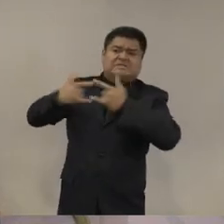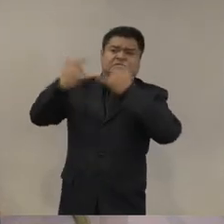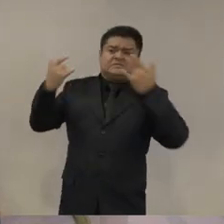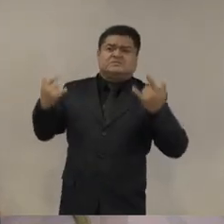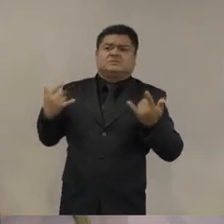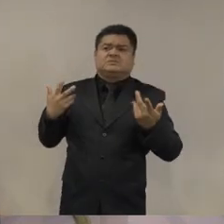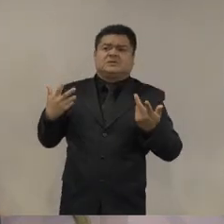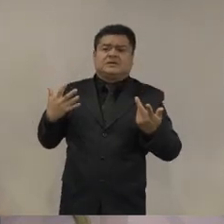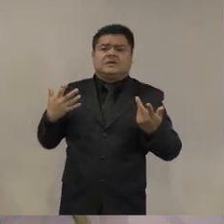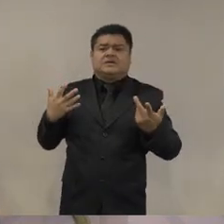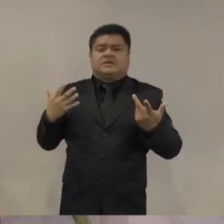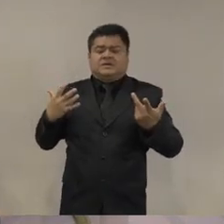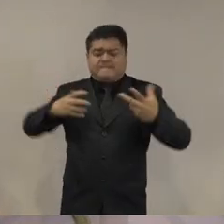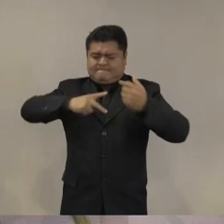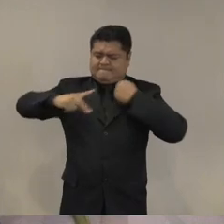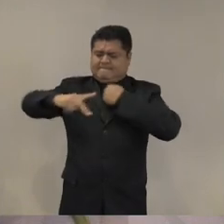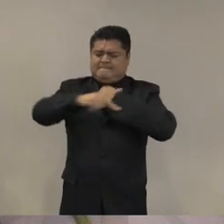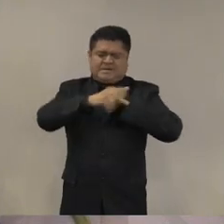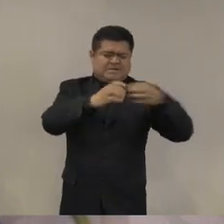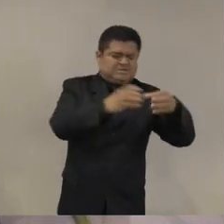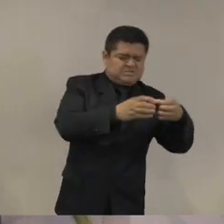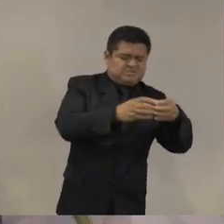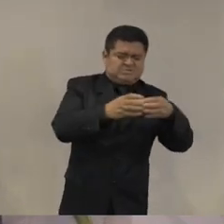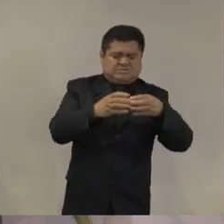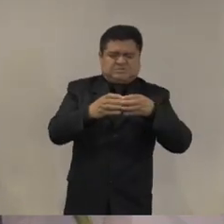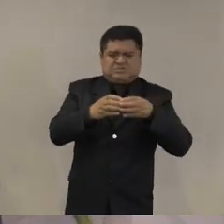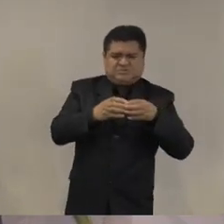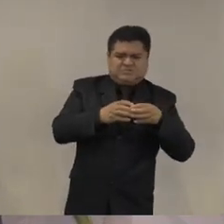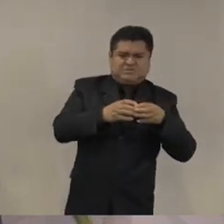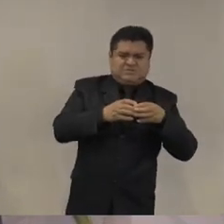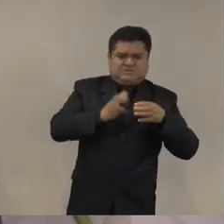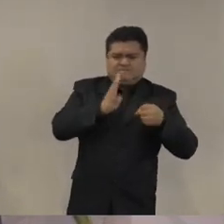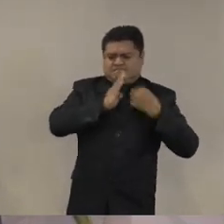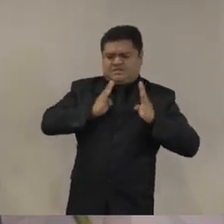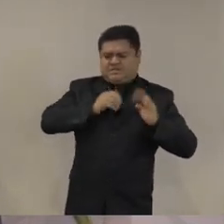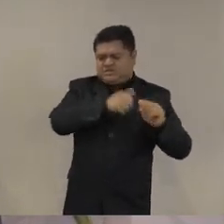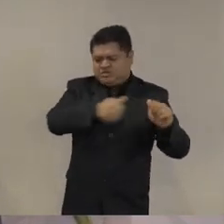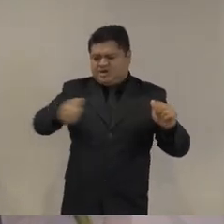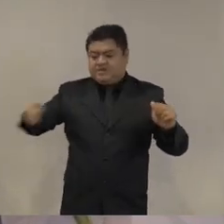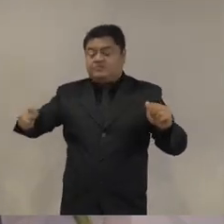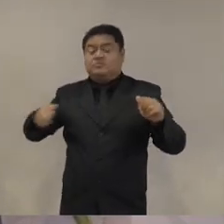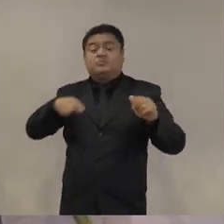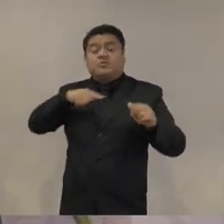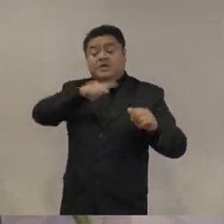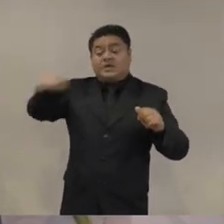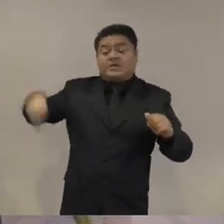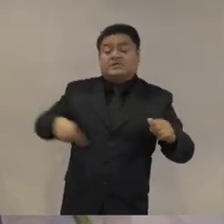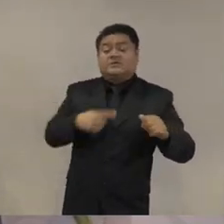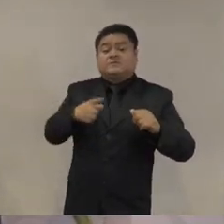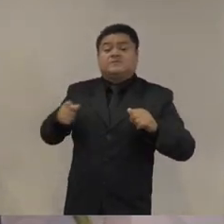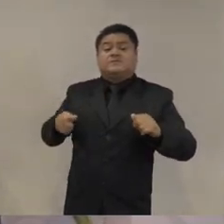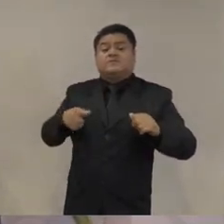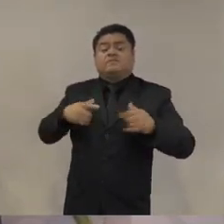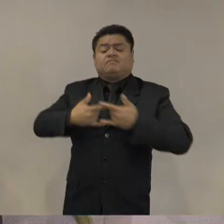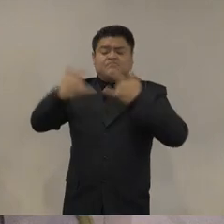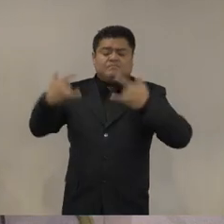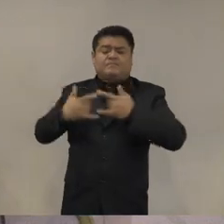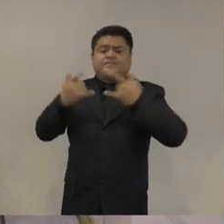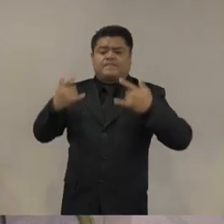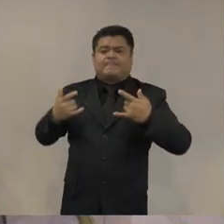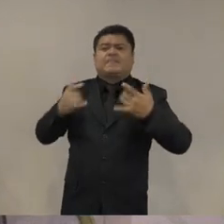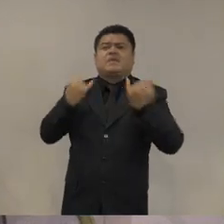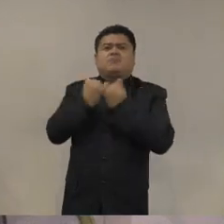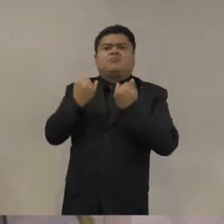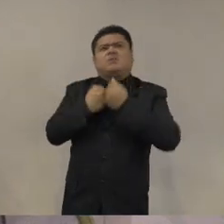armadas de cada país con las fuerzas armadas de Estados Unidos va a ir definiendo la apertura y la